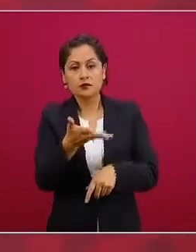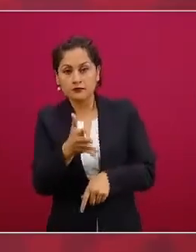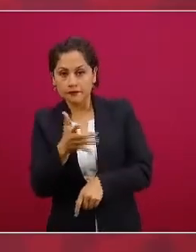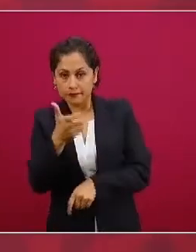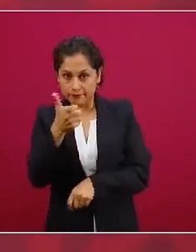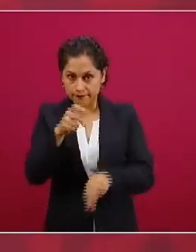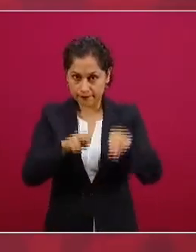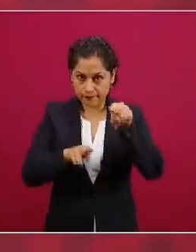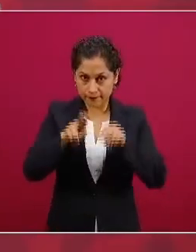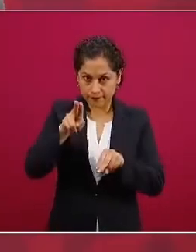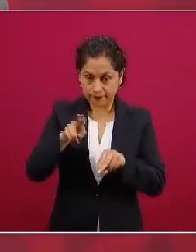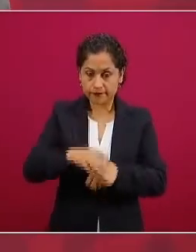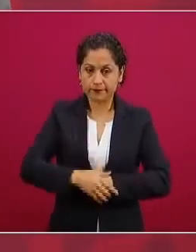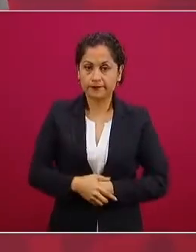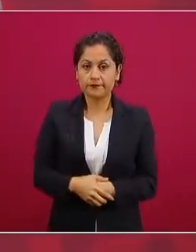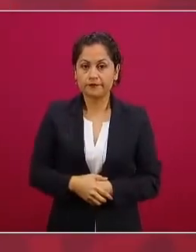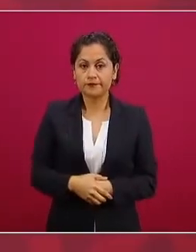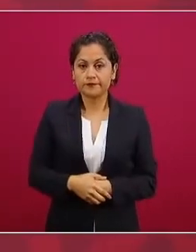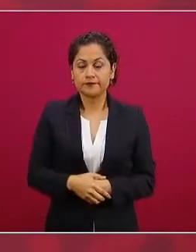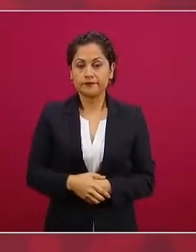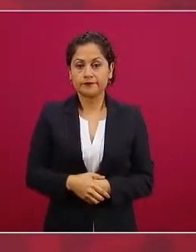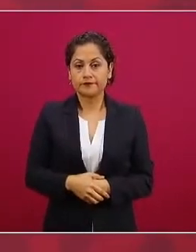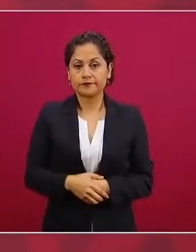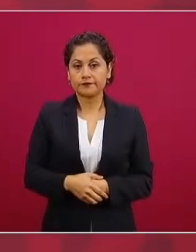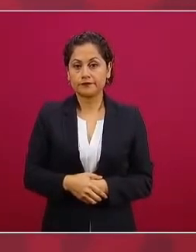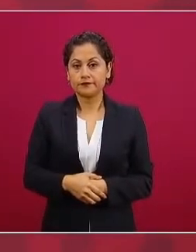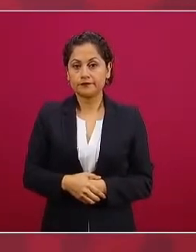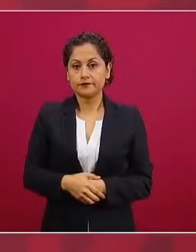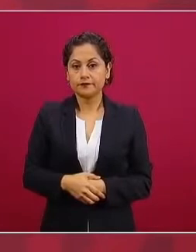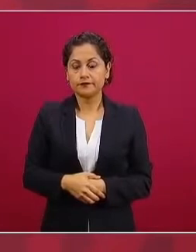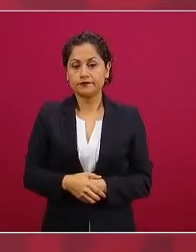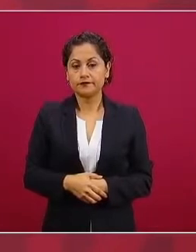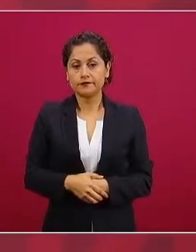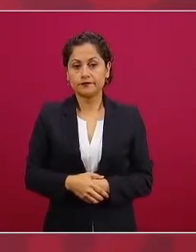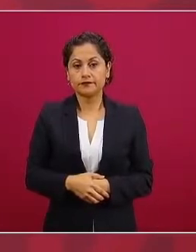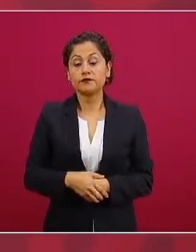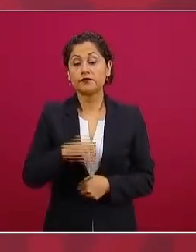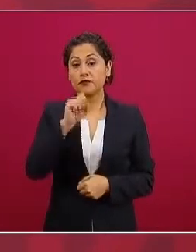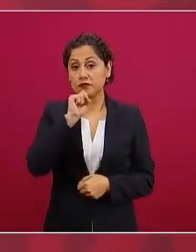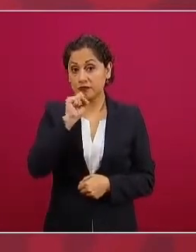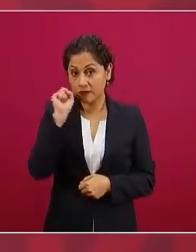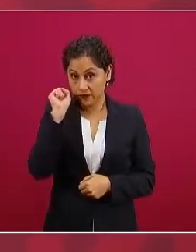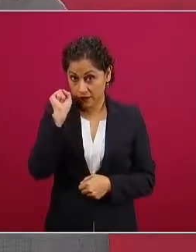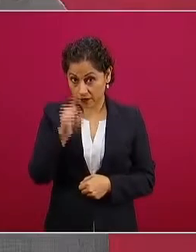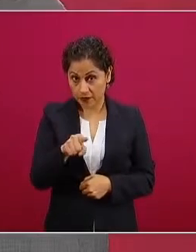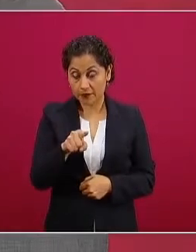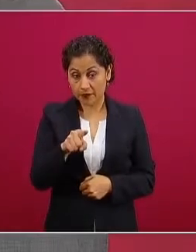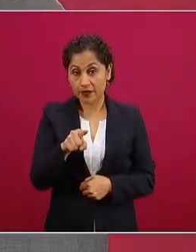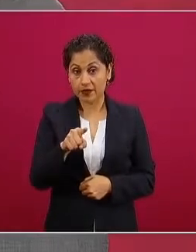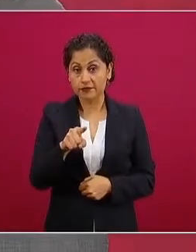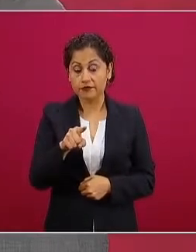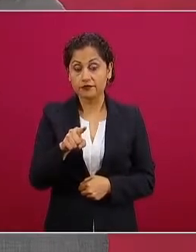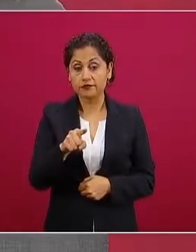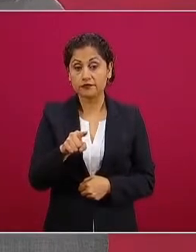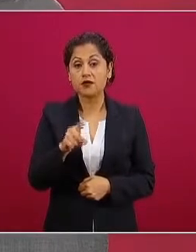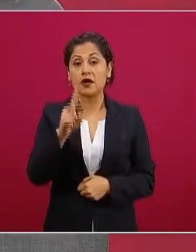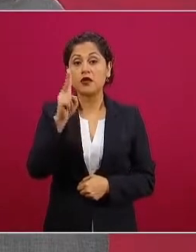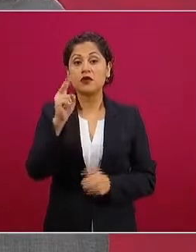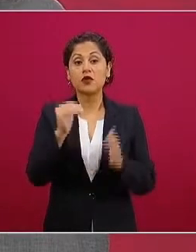lo mismo se crearán dos millones de nuevos